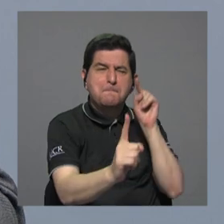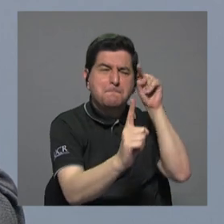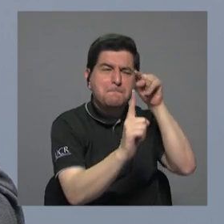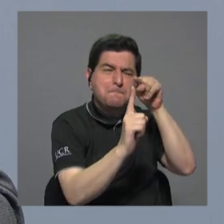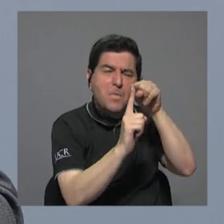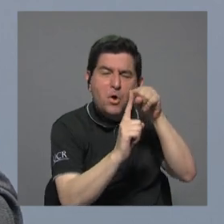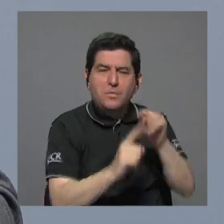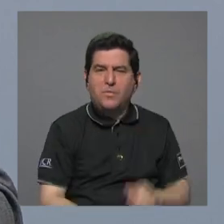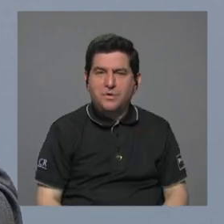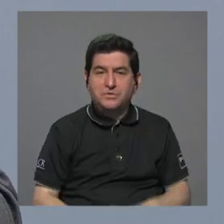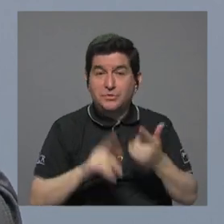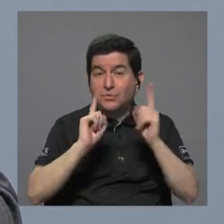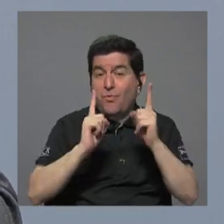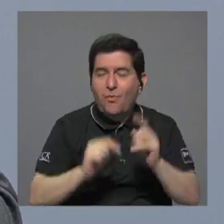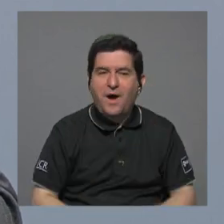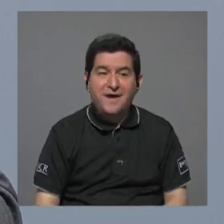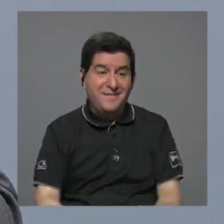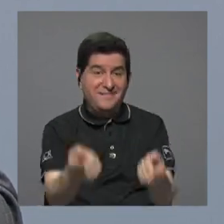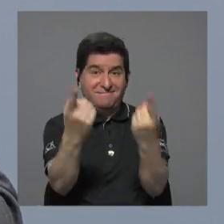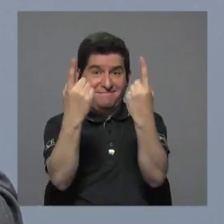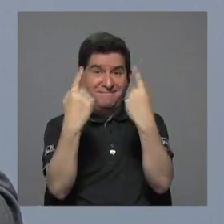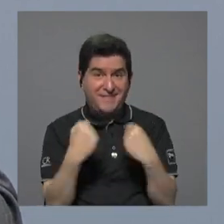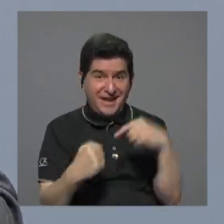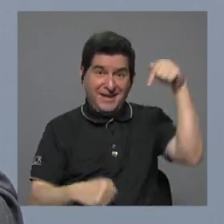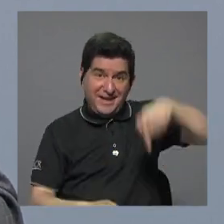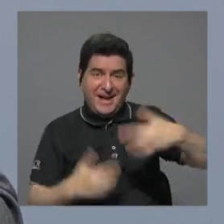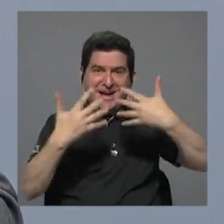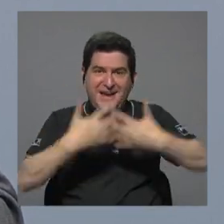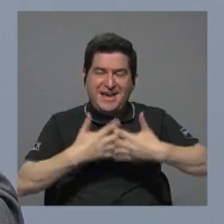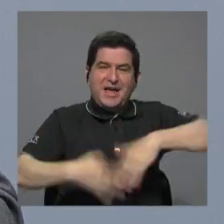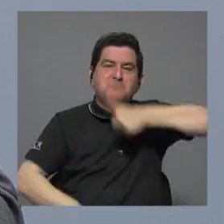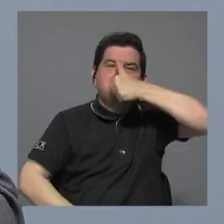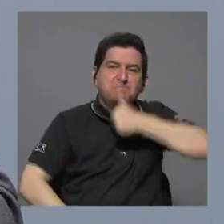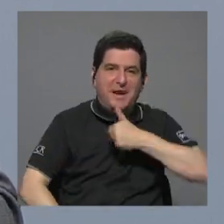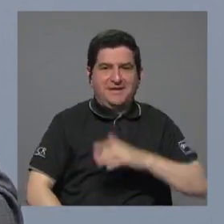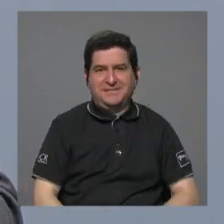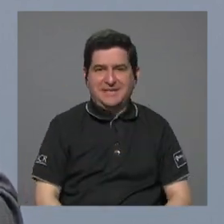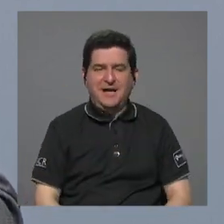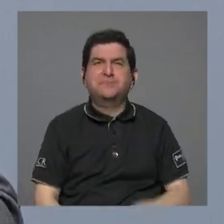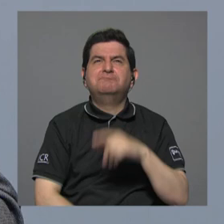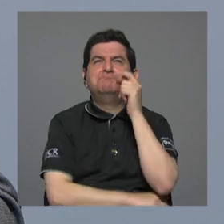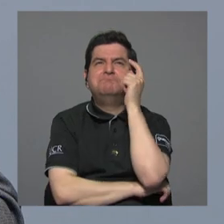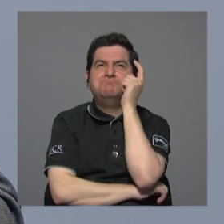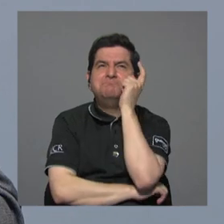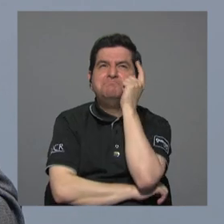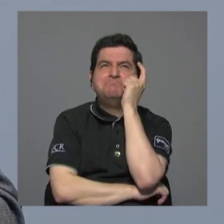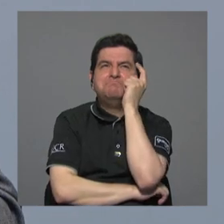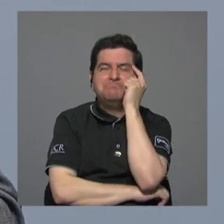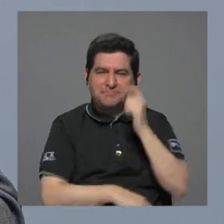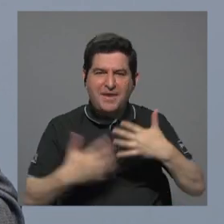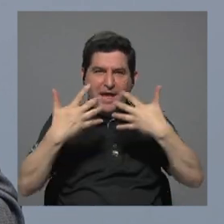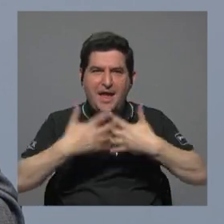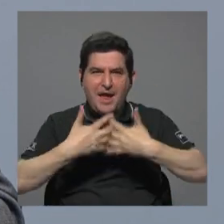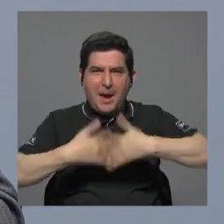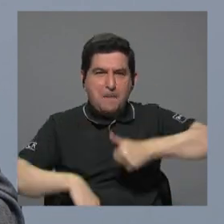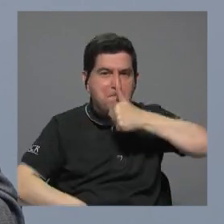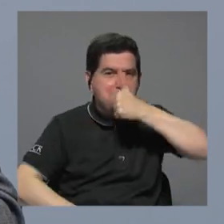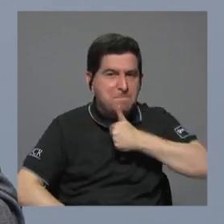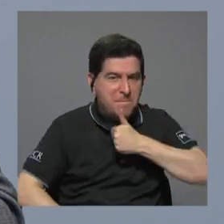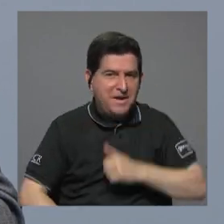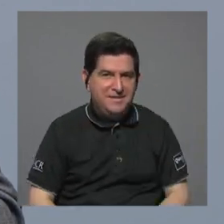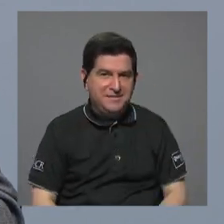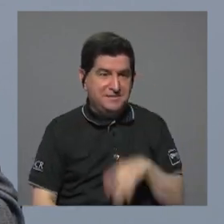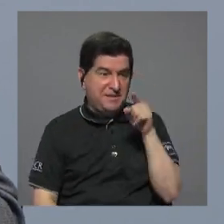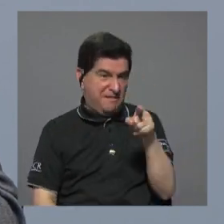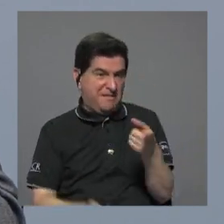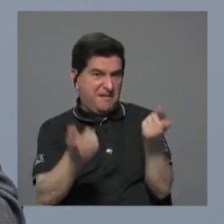propósito de traernos una empresa privada porque pensaron que la empresa privada iba